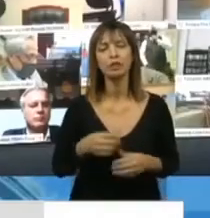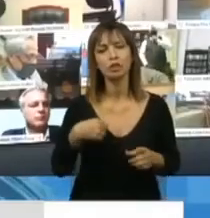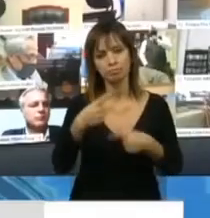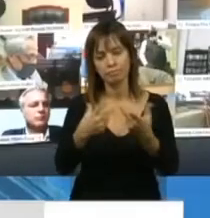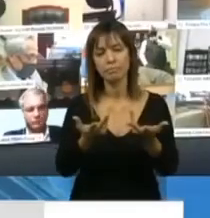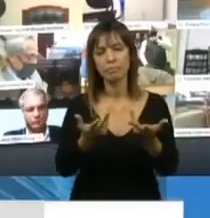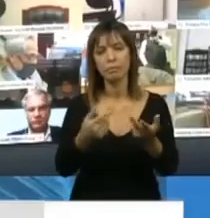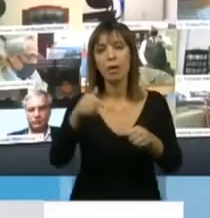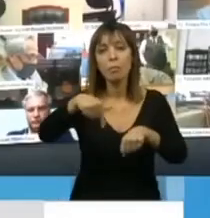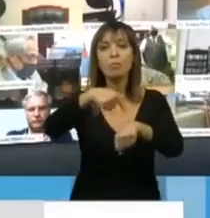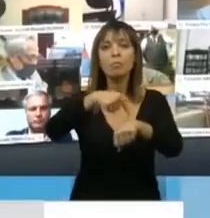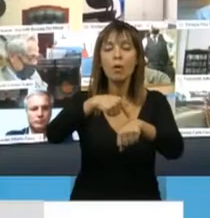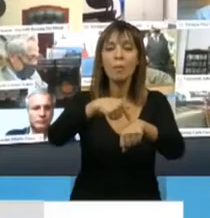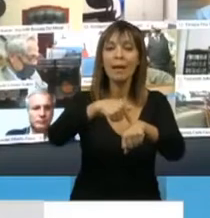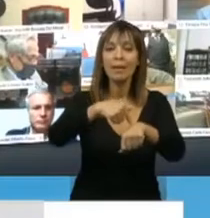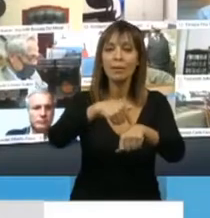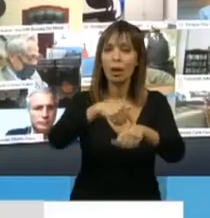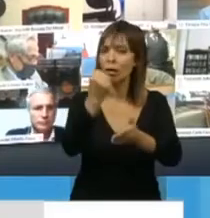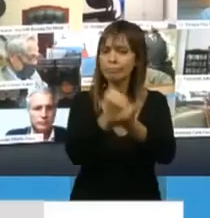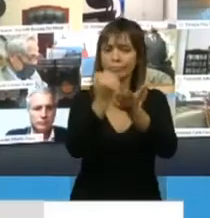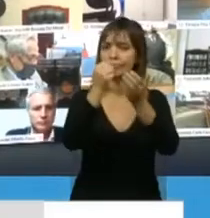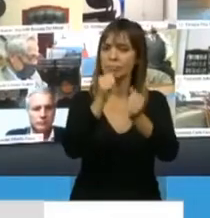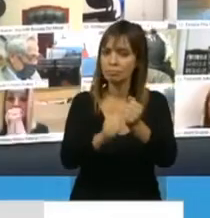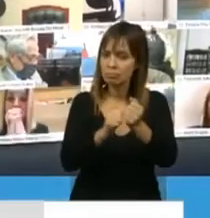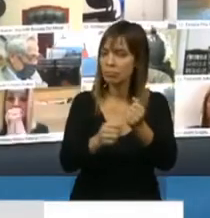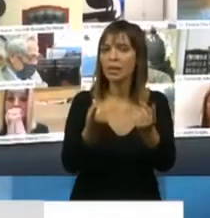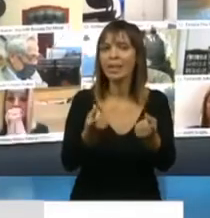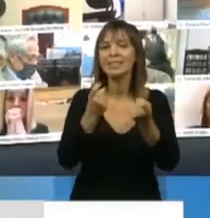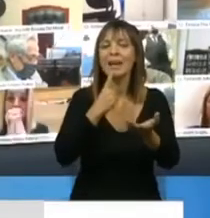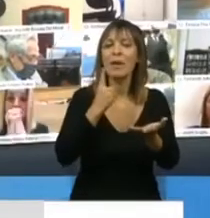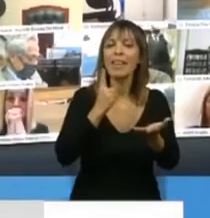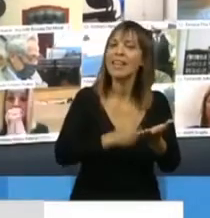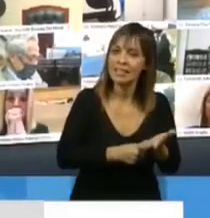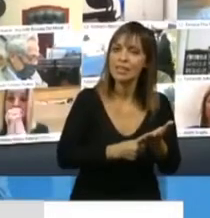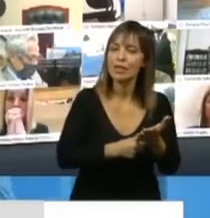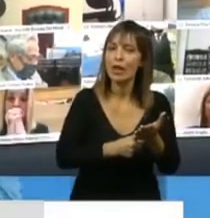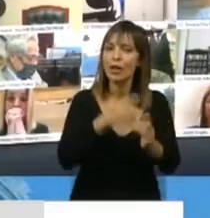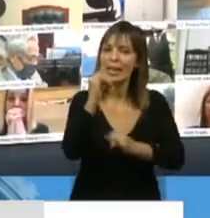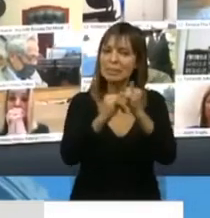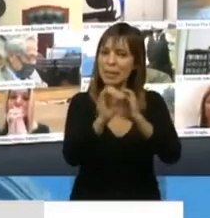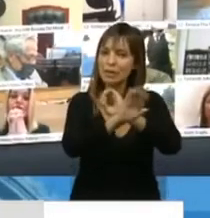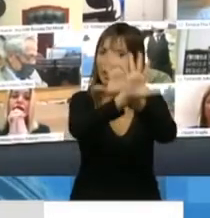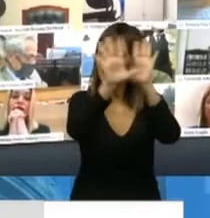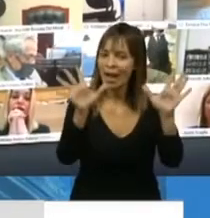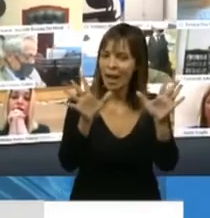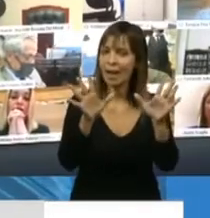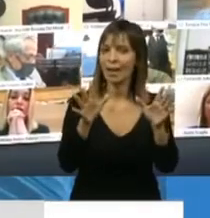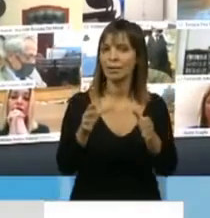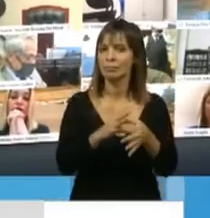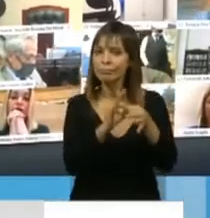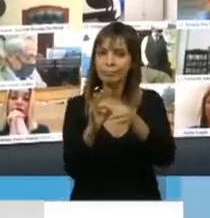históricos necesitamos de acciones, decisiones y definiciones que estén a la altura de las circunstancias también.